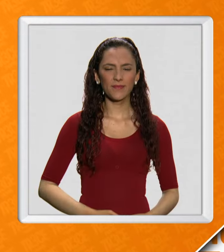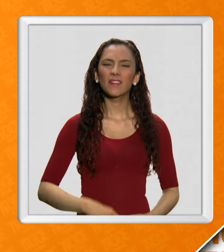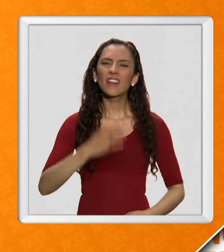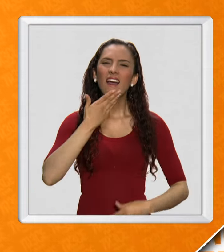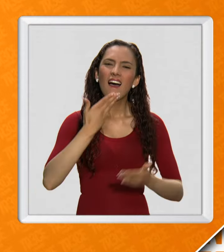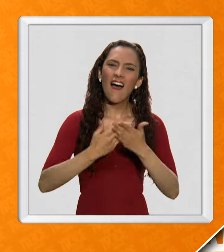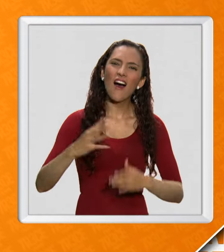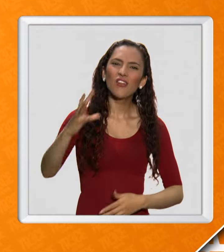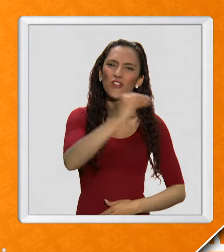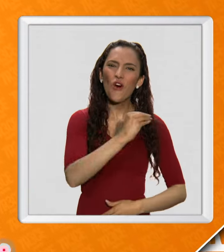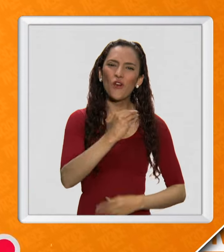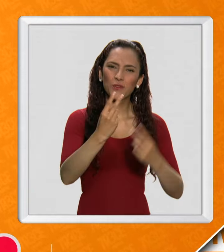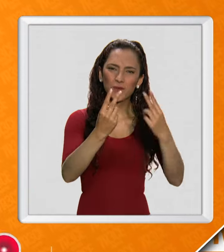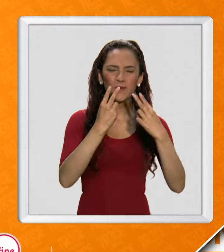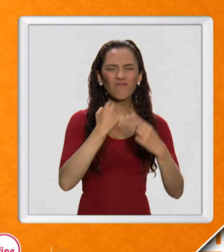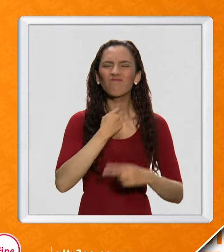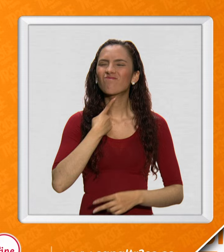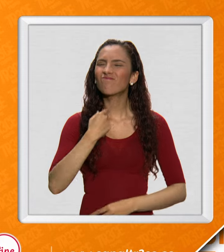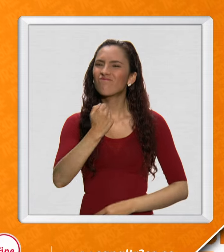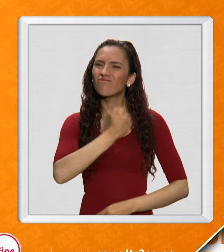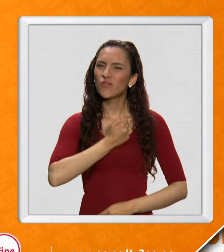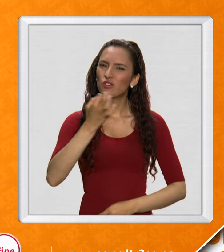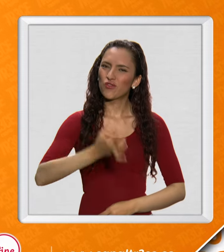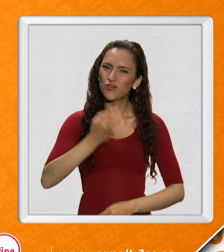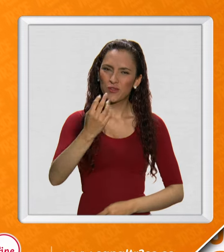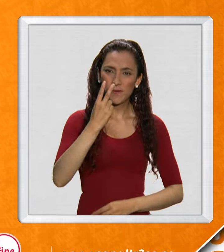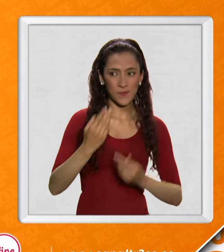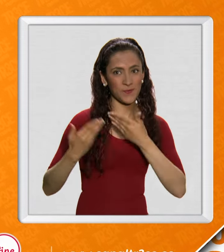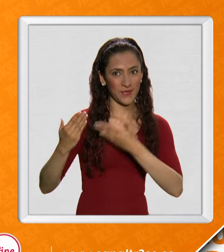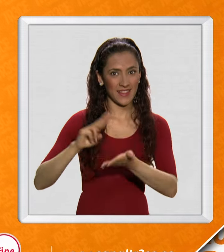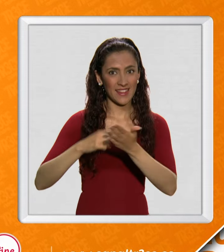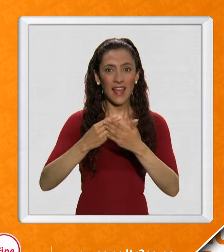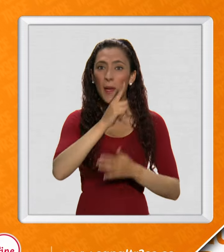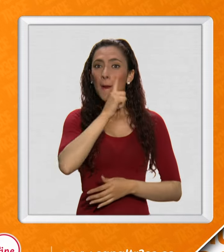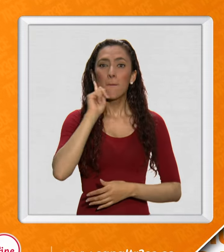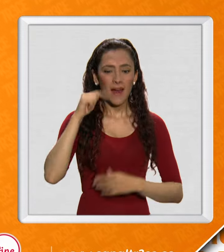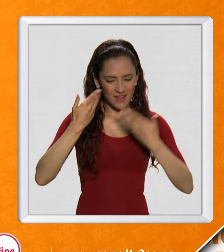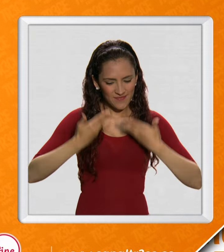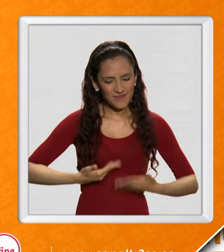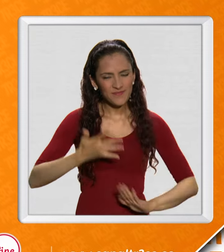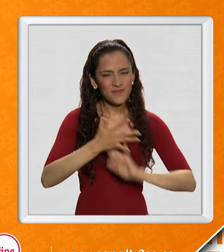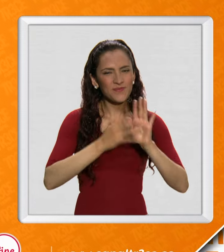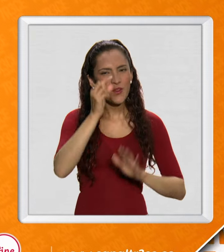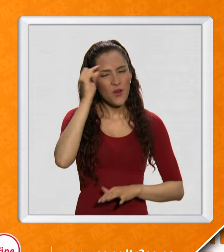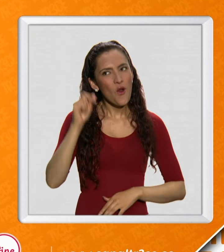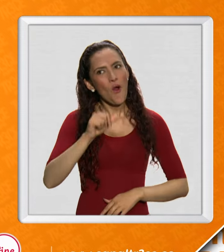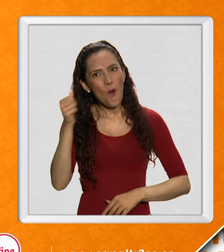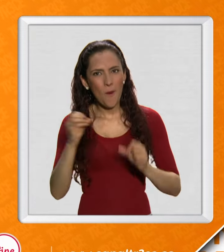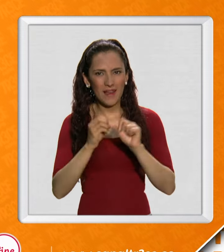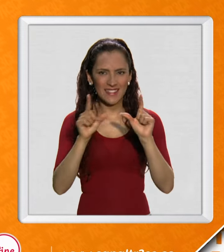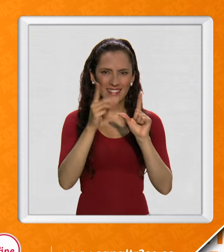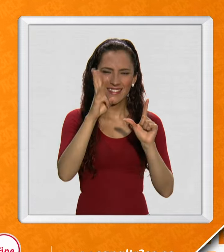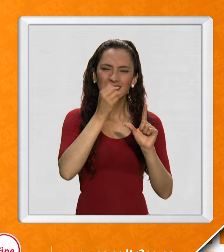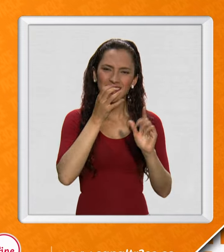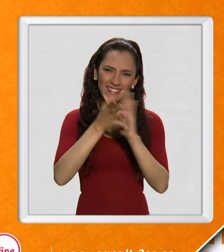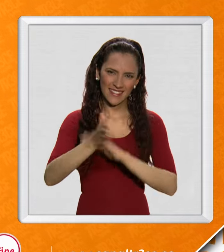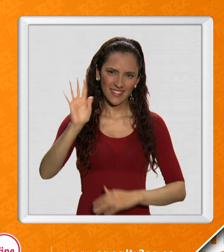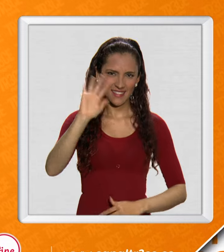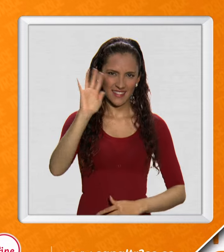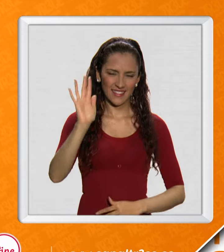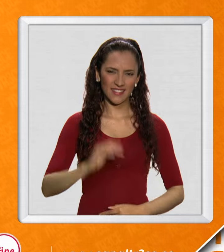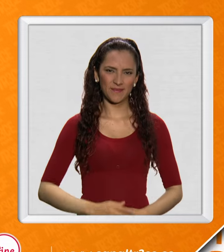Gracias a todos por acompañarnos, nos encanta que siempre estén con nosotros. Ella es Mayra Gómez López y en cualquier momento, más 13 News. ¡Chao!